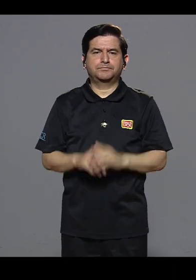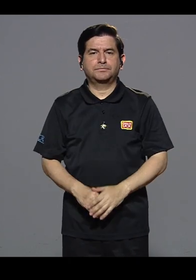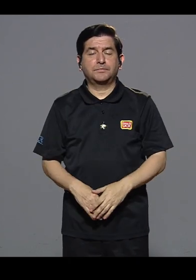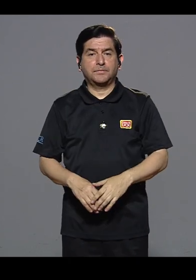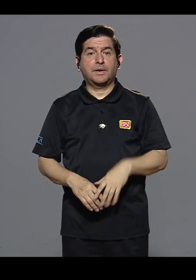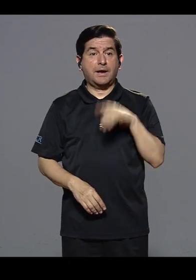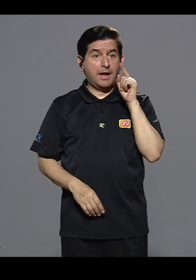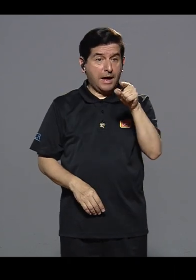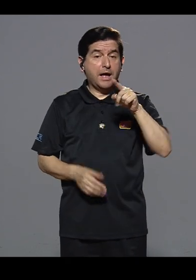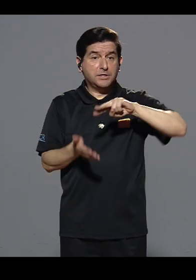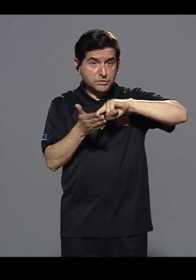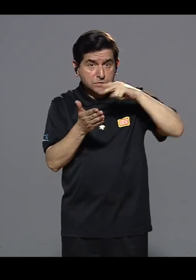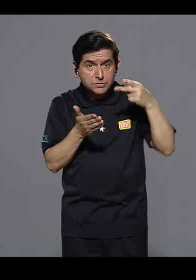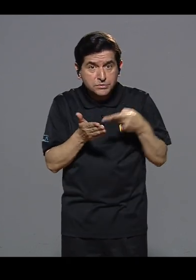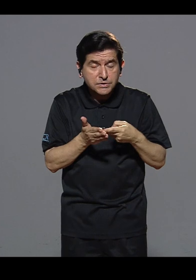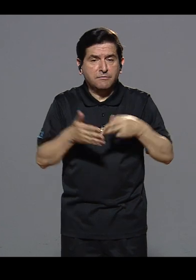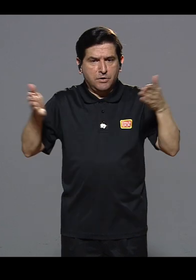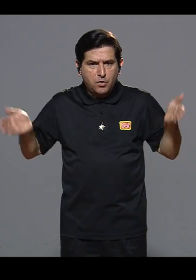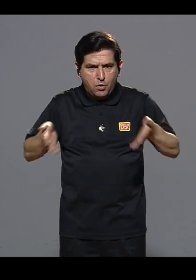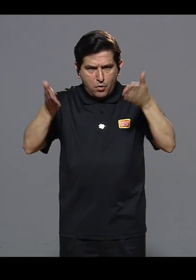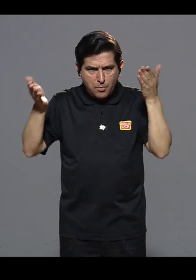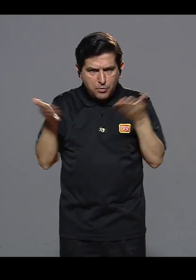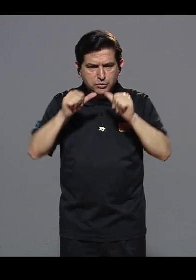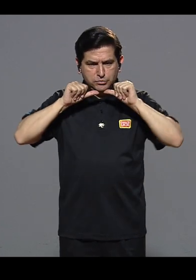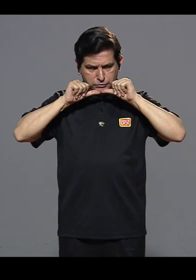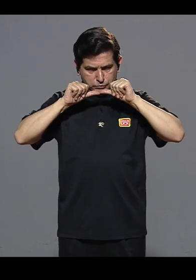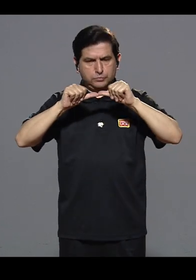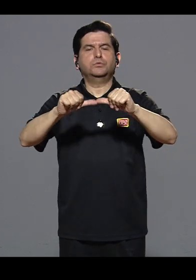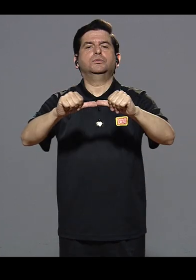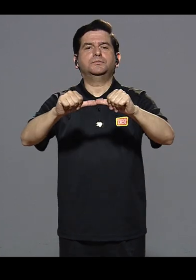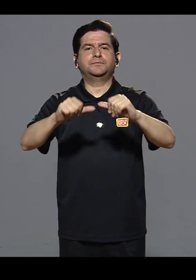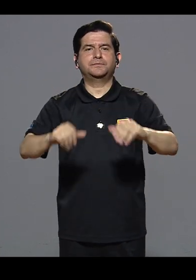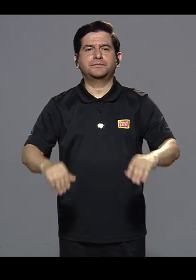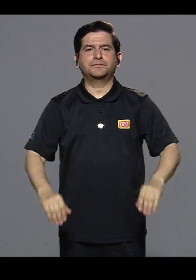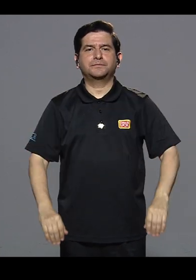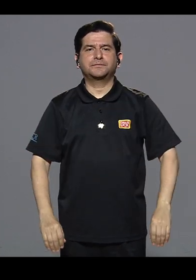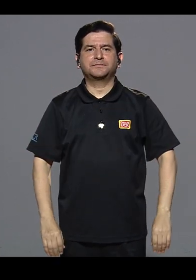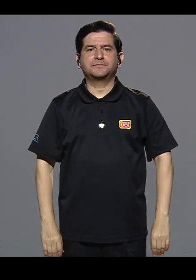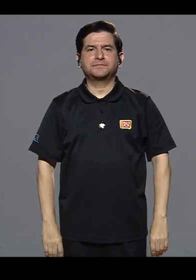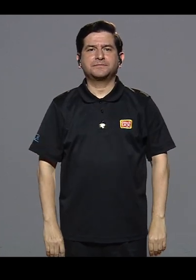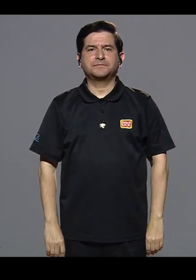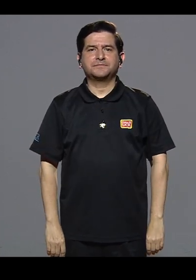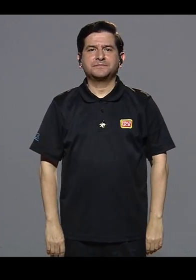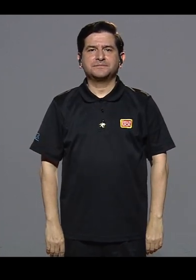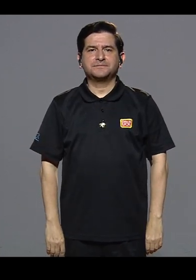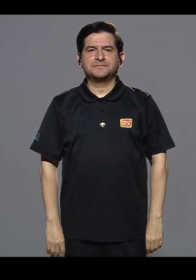observador. Para él más bien fue una motivación para continuar.